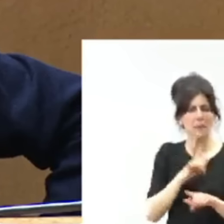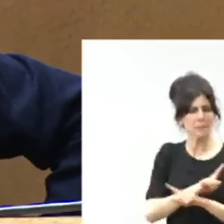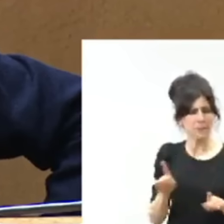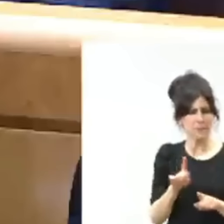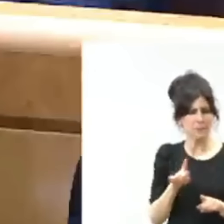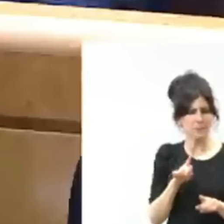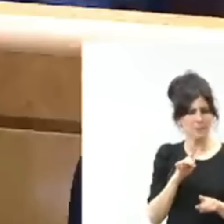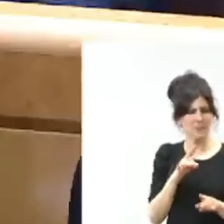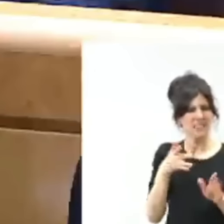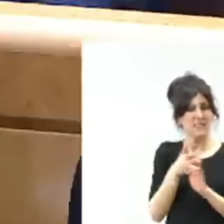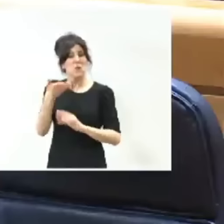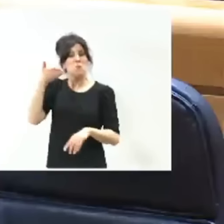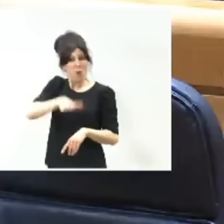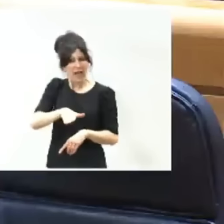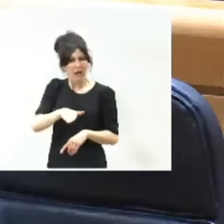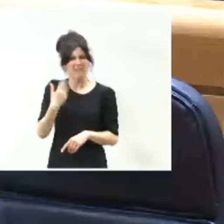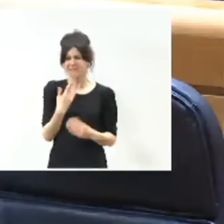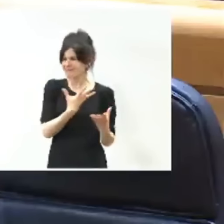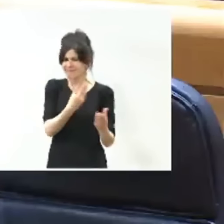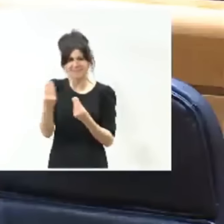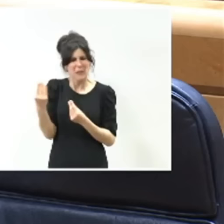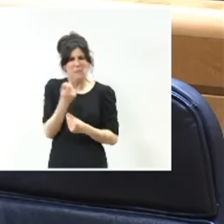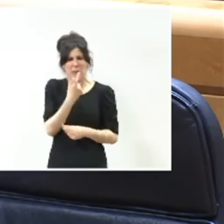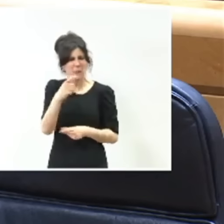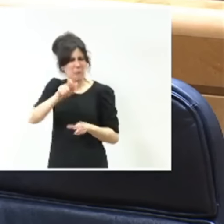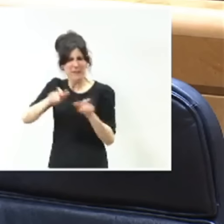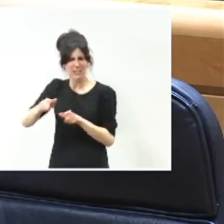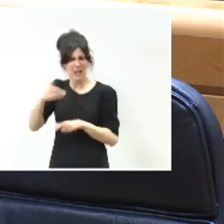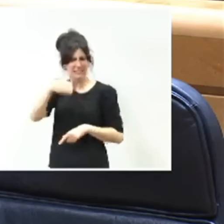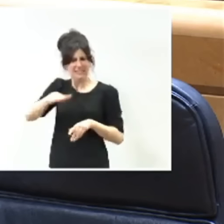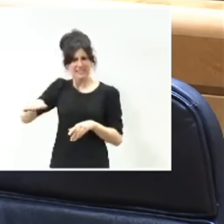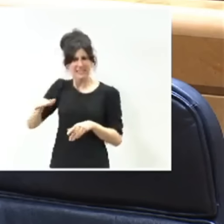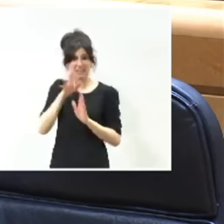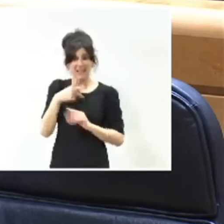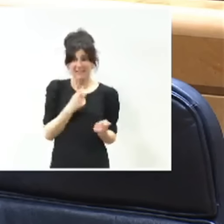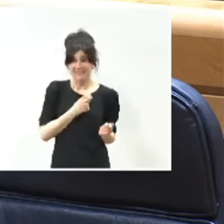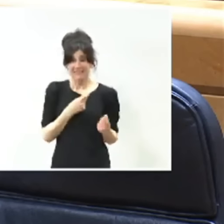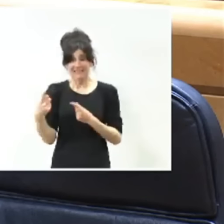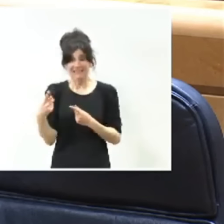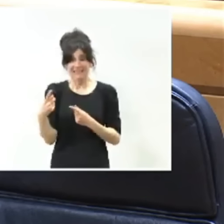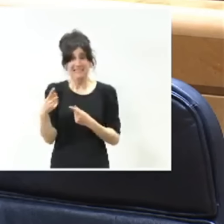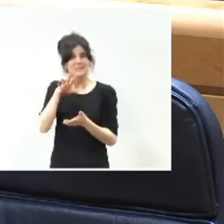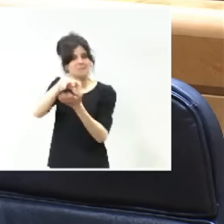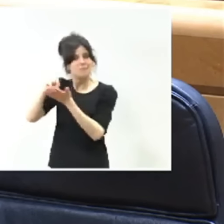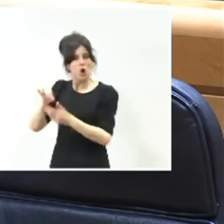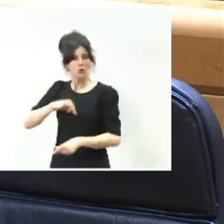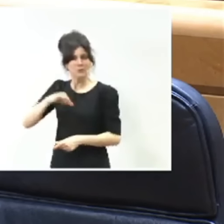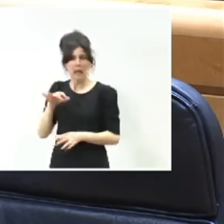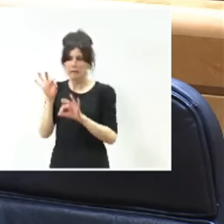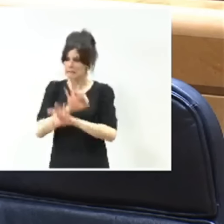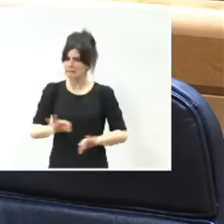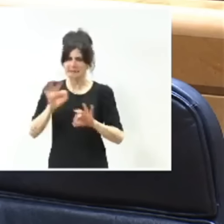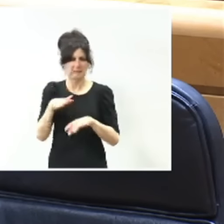Suárez, que murieron miles de personas sin ser trasladadas a los centros hospitalarios